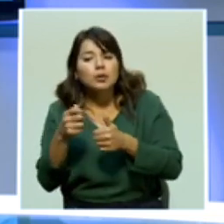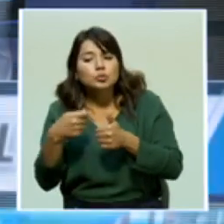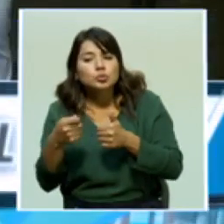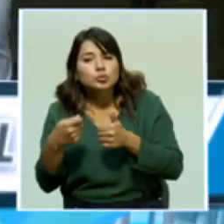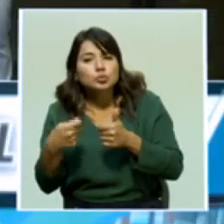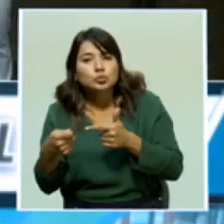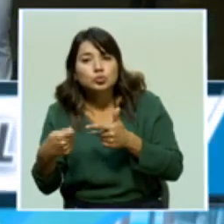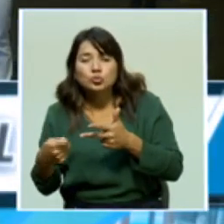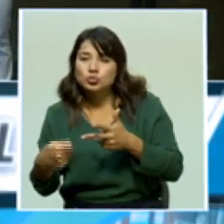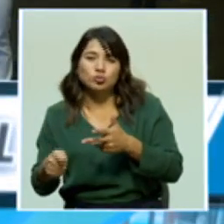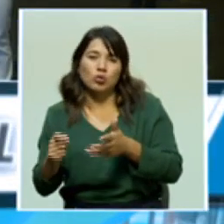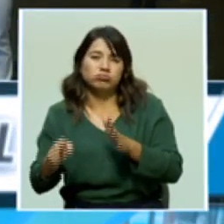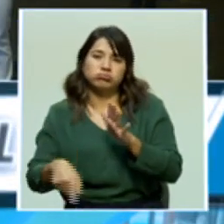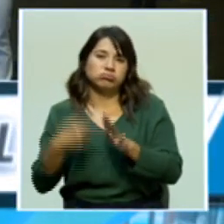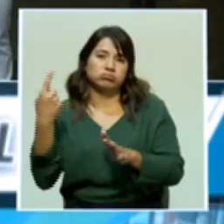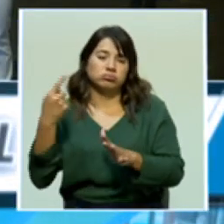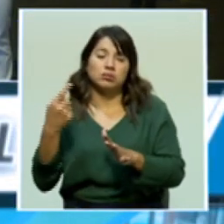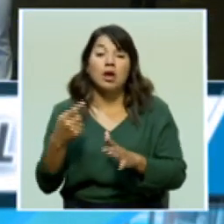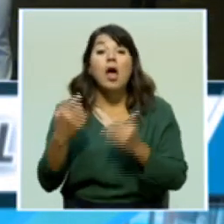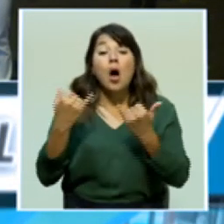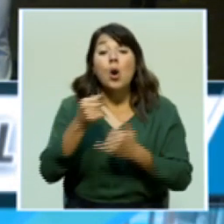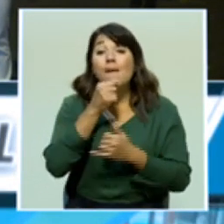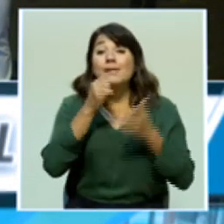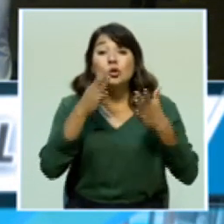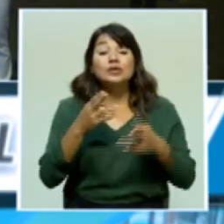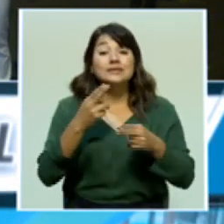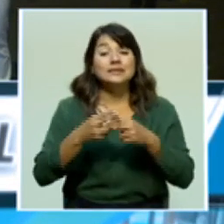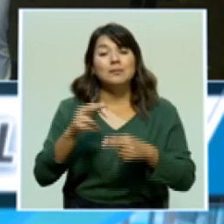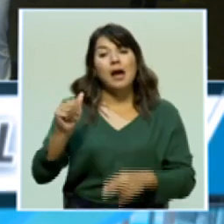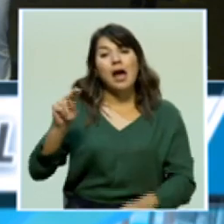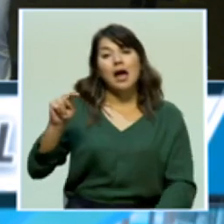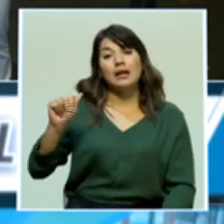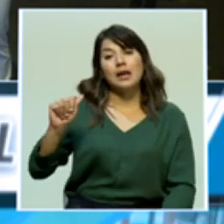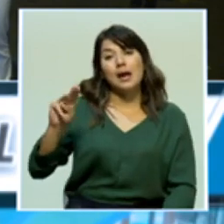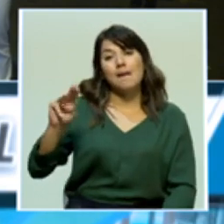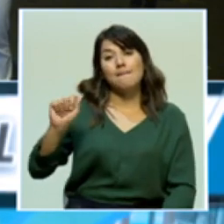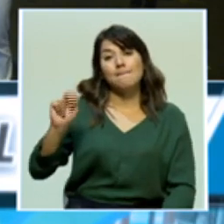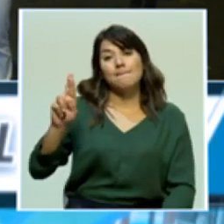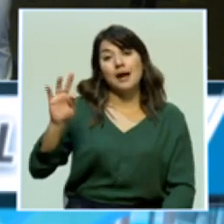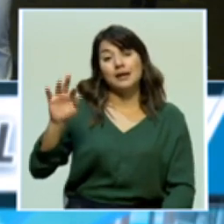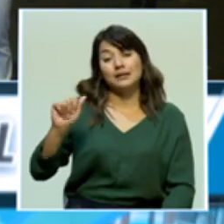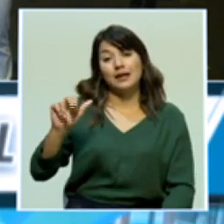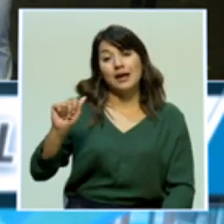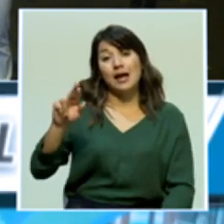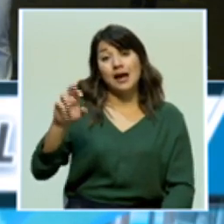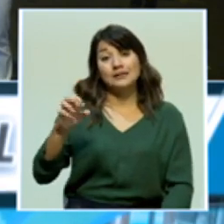Ana Marta Arce está allá y nos informa. Buenas noches, Ana Marta.